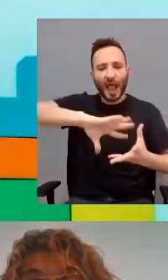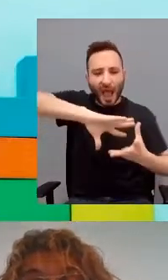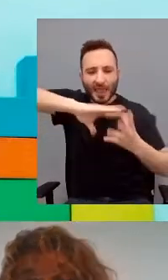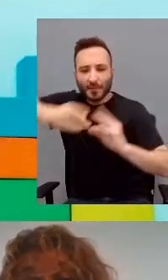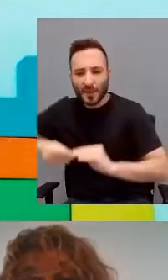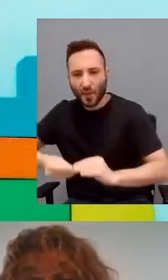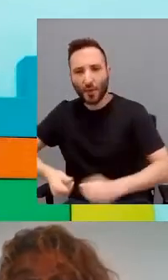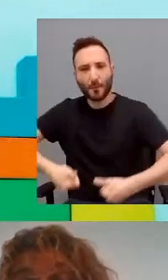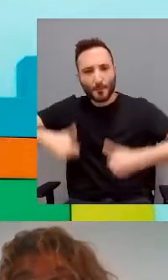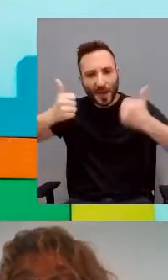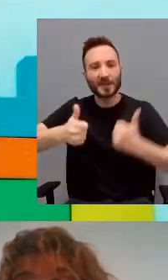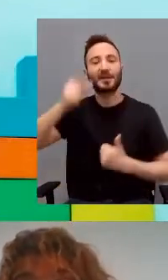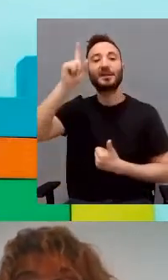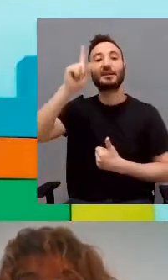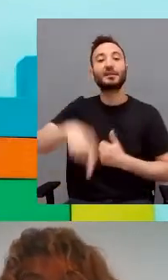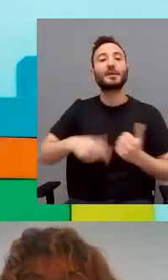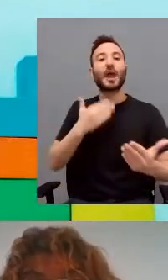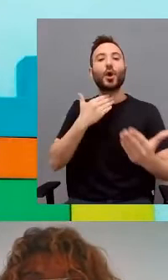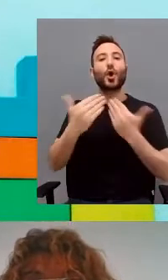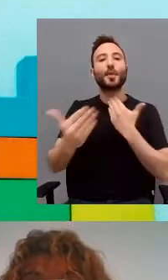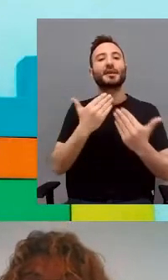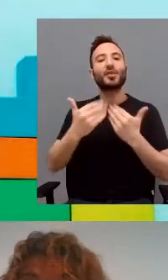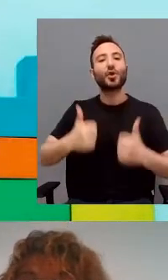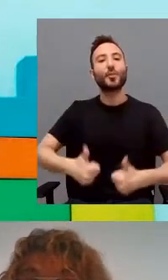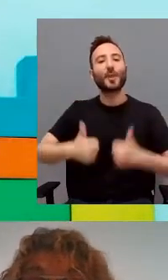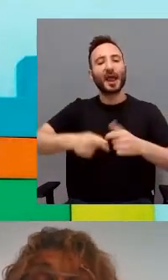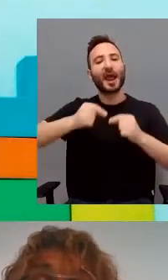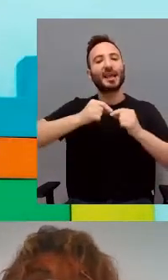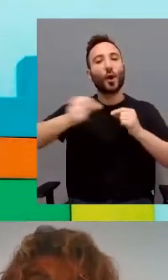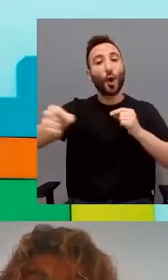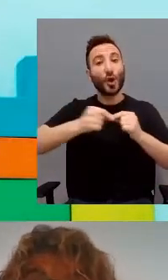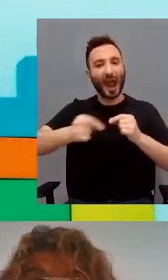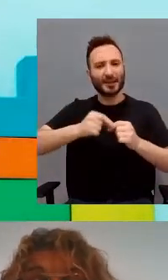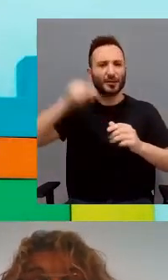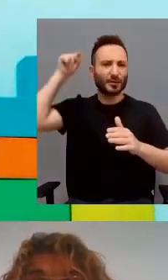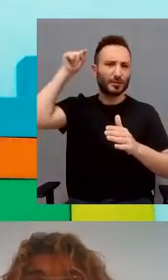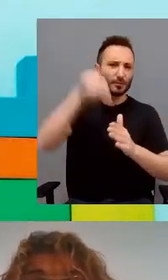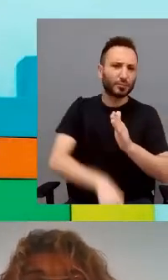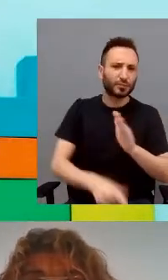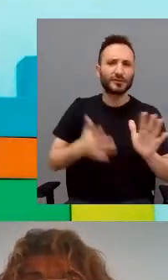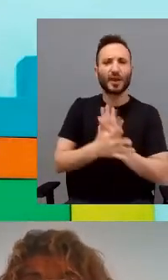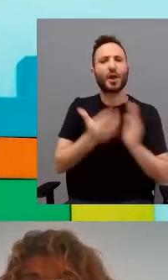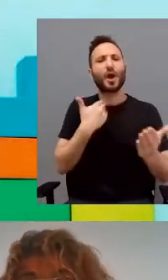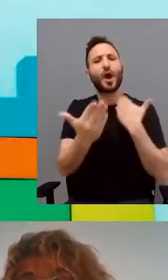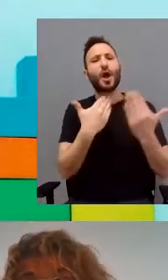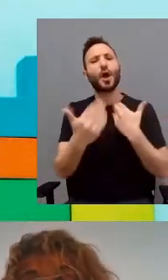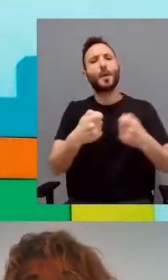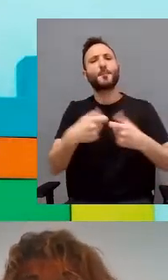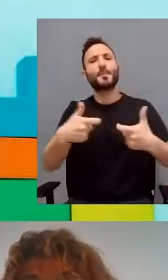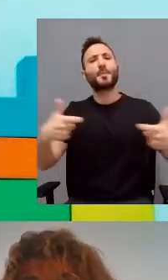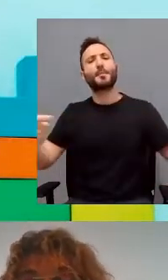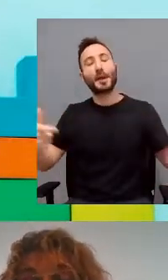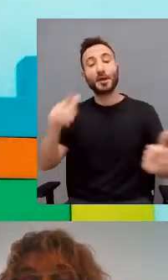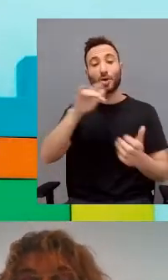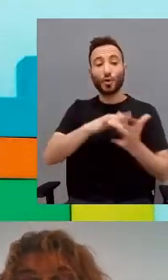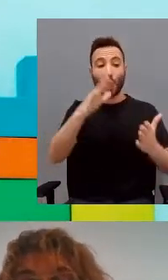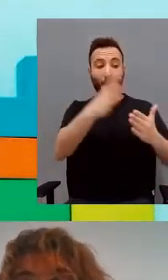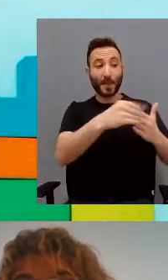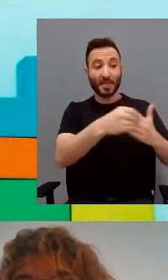y más conversación amplia durante la sesión online. Es decir, más hablan. Los pacientes que